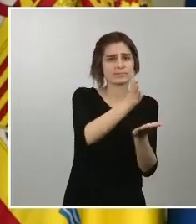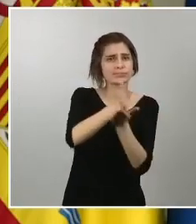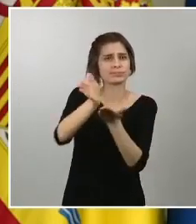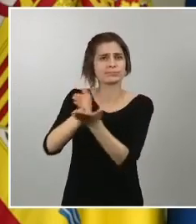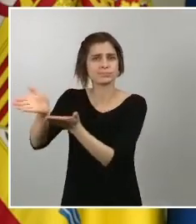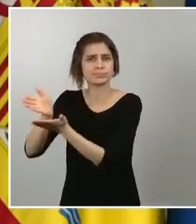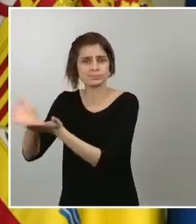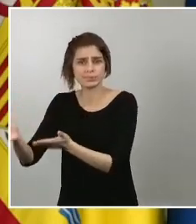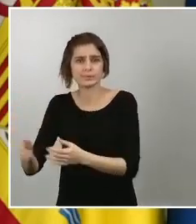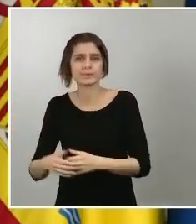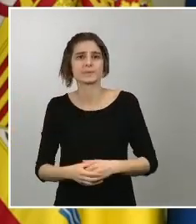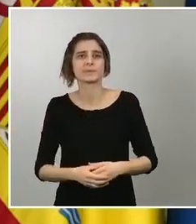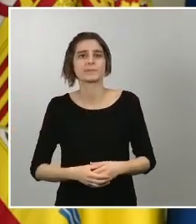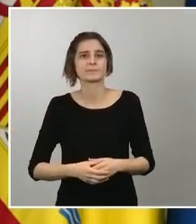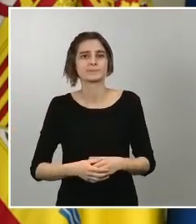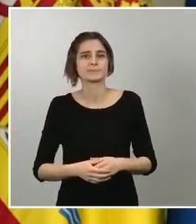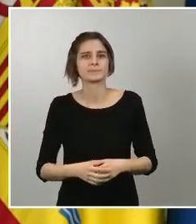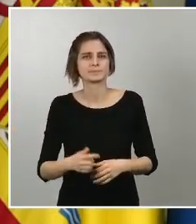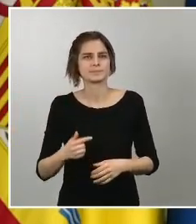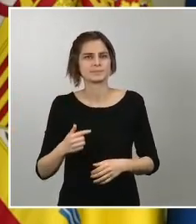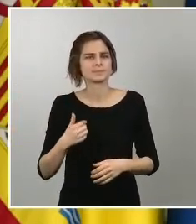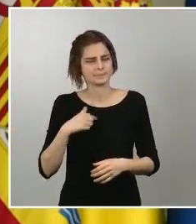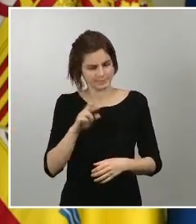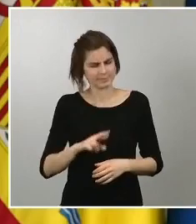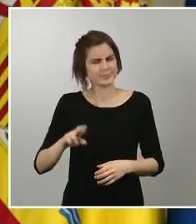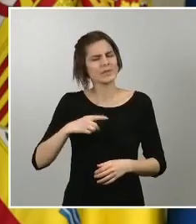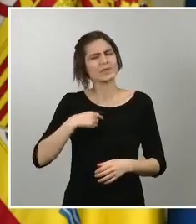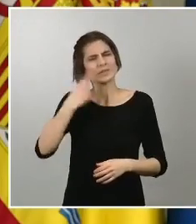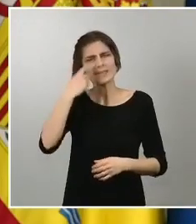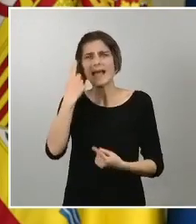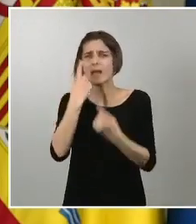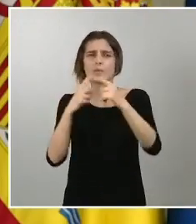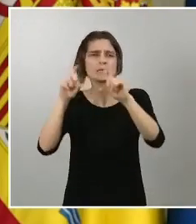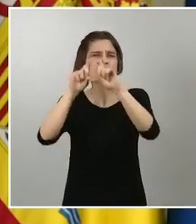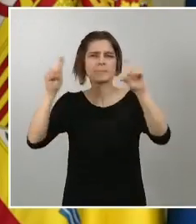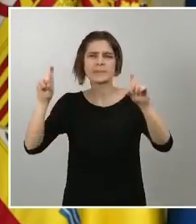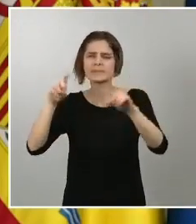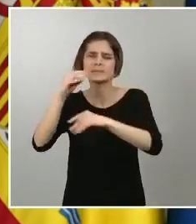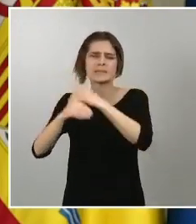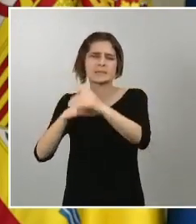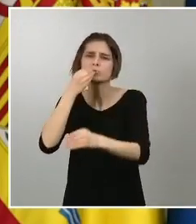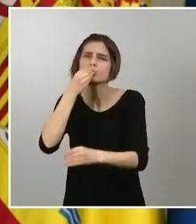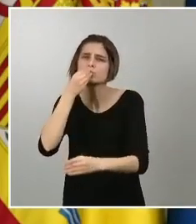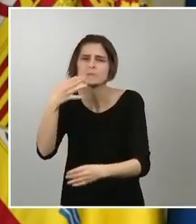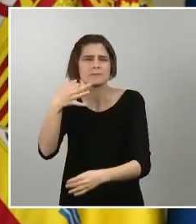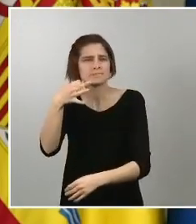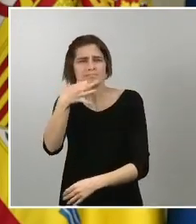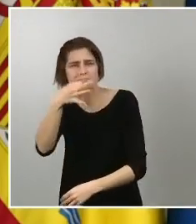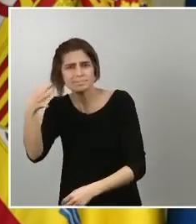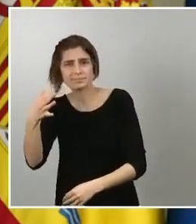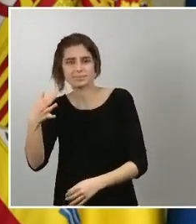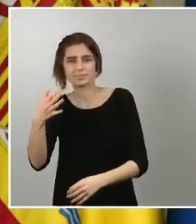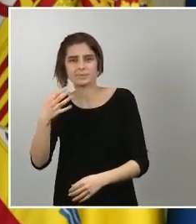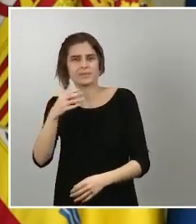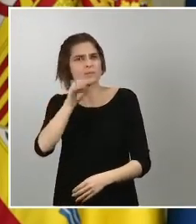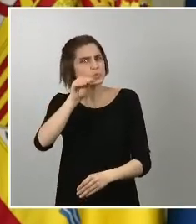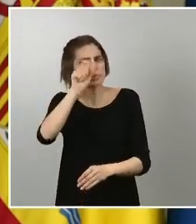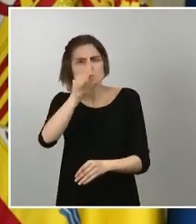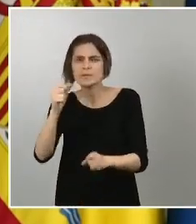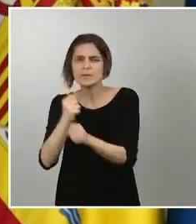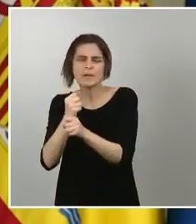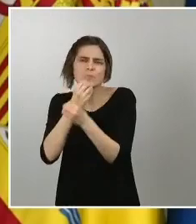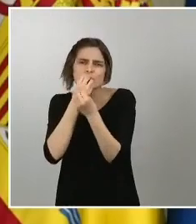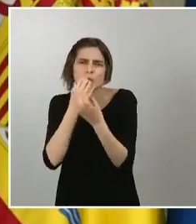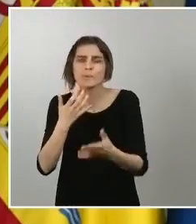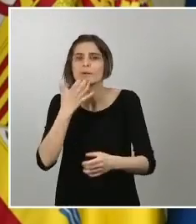nuevamente que hay empresas que están siendo ejemplares empresas y sus trabajadores pues empresas que han reducido jornadas empresas